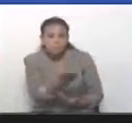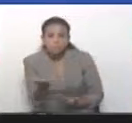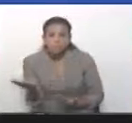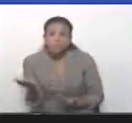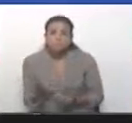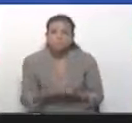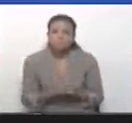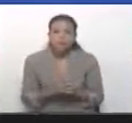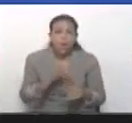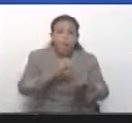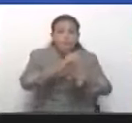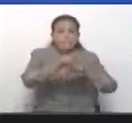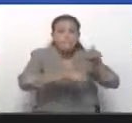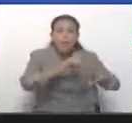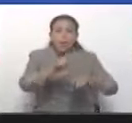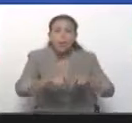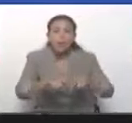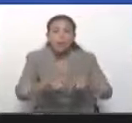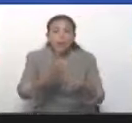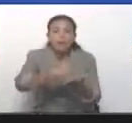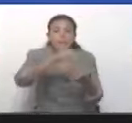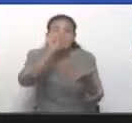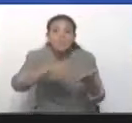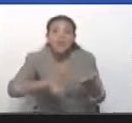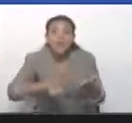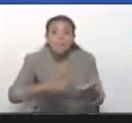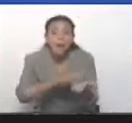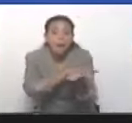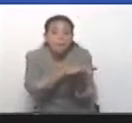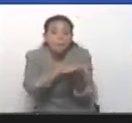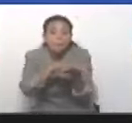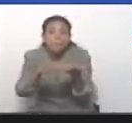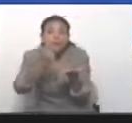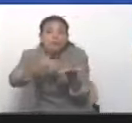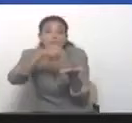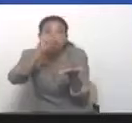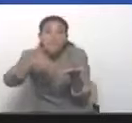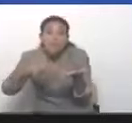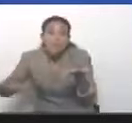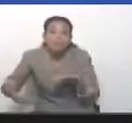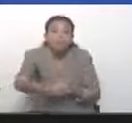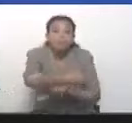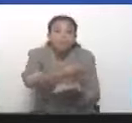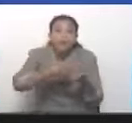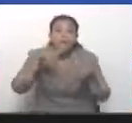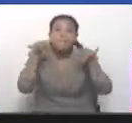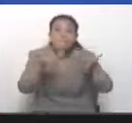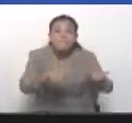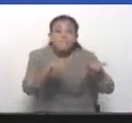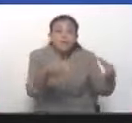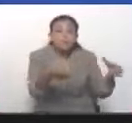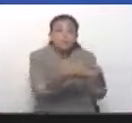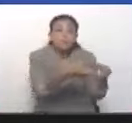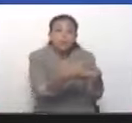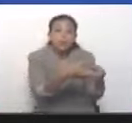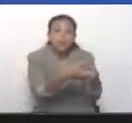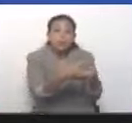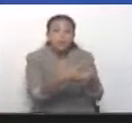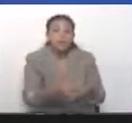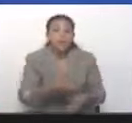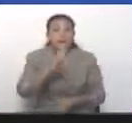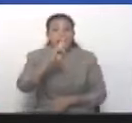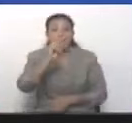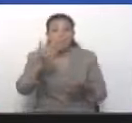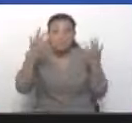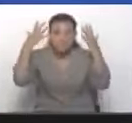fue convocado con unas firmas planas que los recogieron estos mismos señores, el Ramo Jalú,